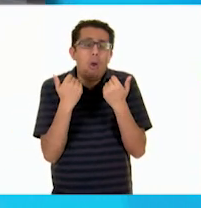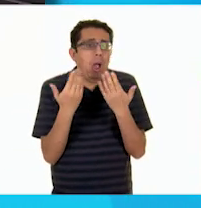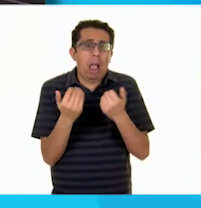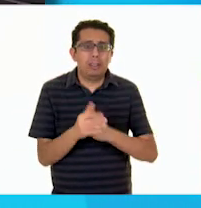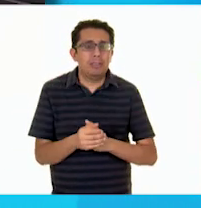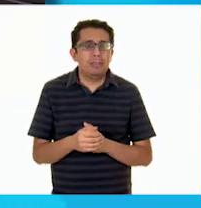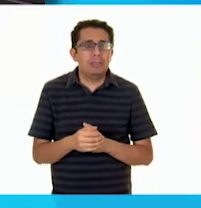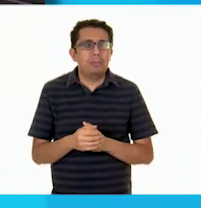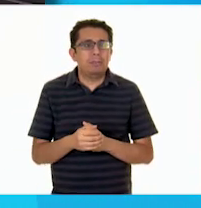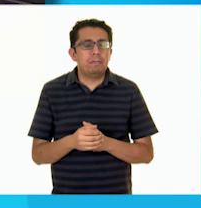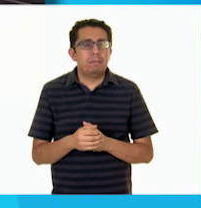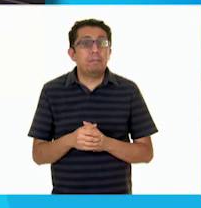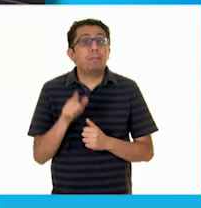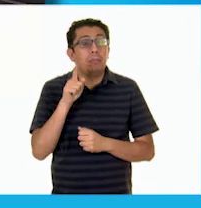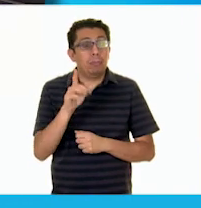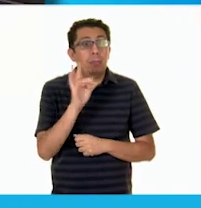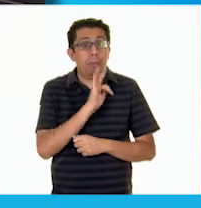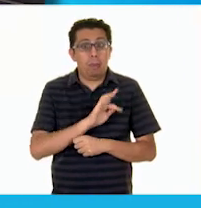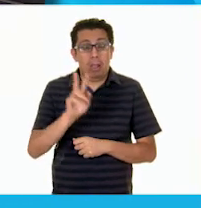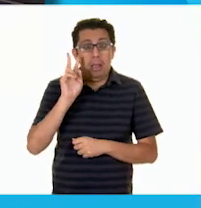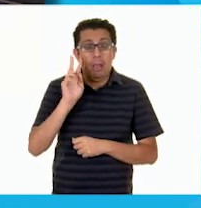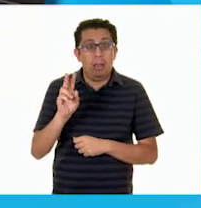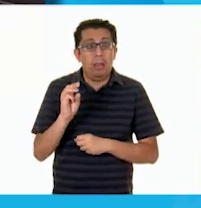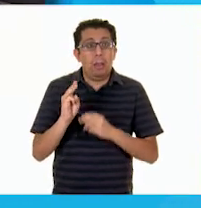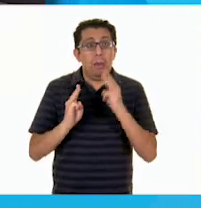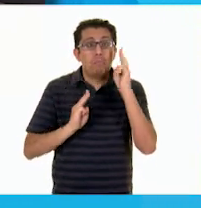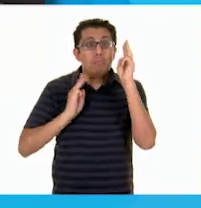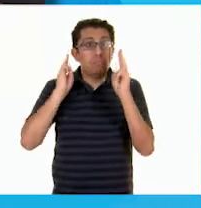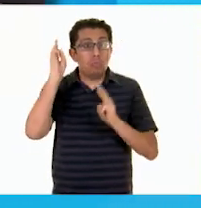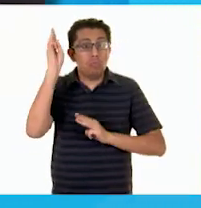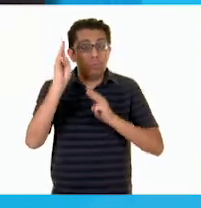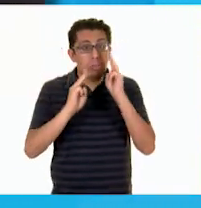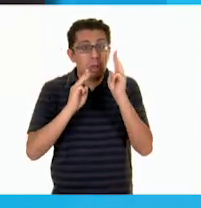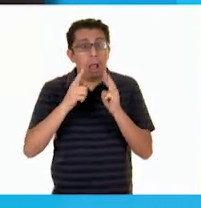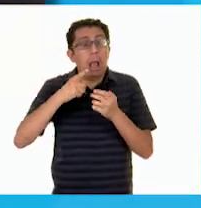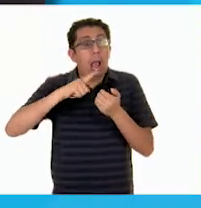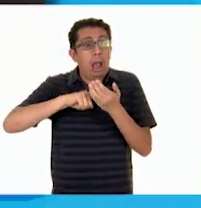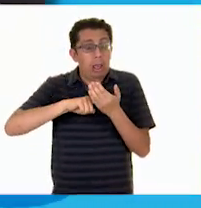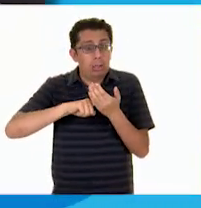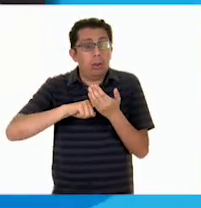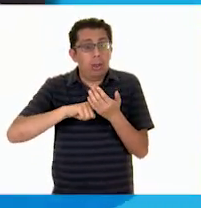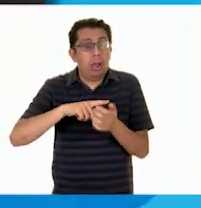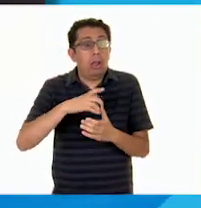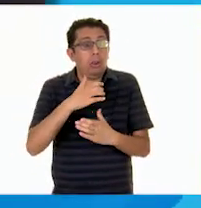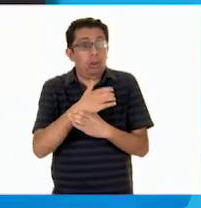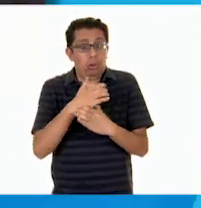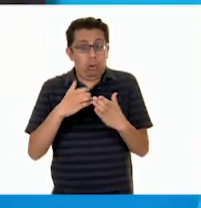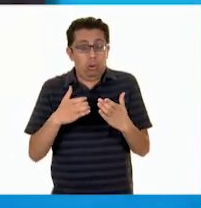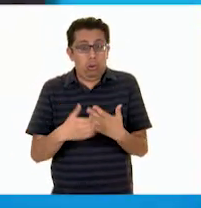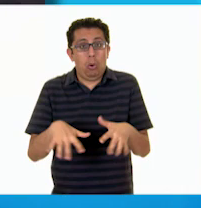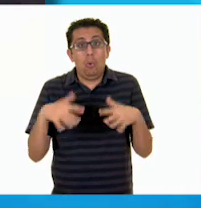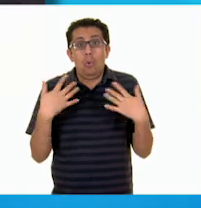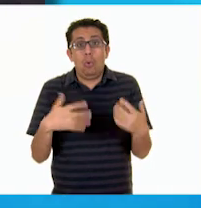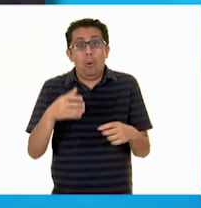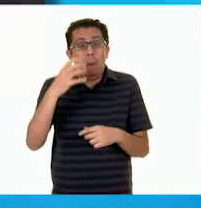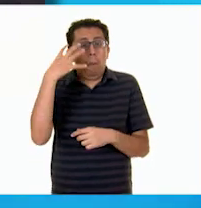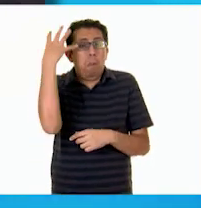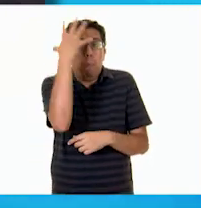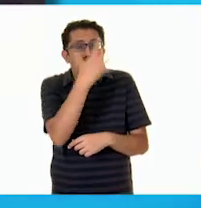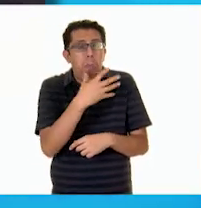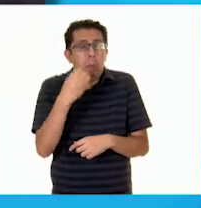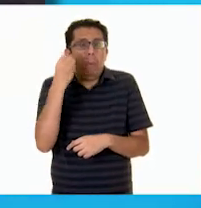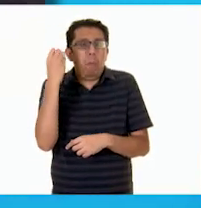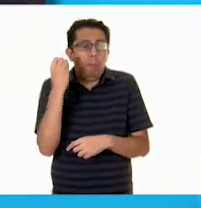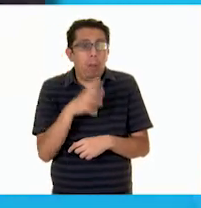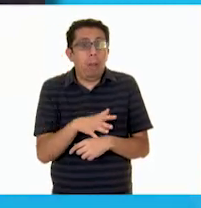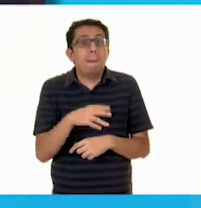Como puedes ver, los museos resguardan cosas realmente impresionantes que la gente puede venir a